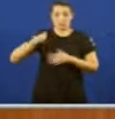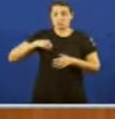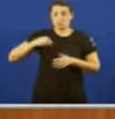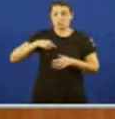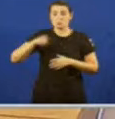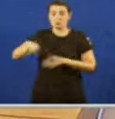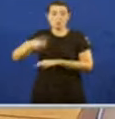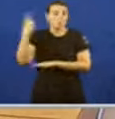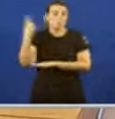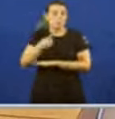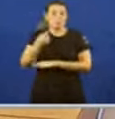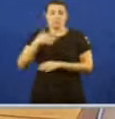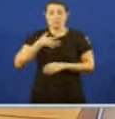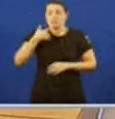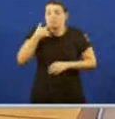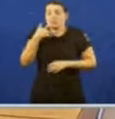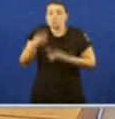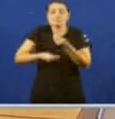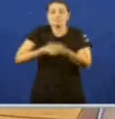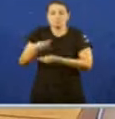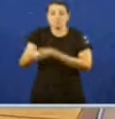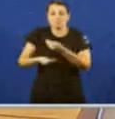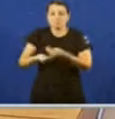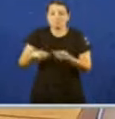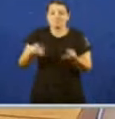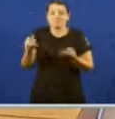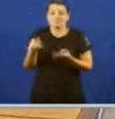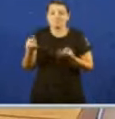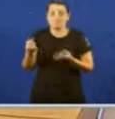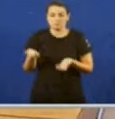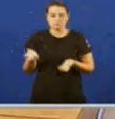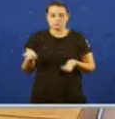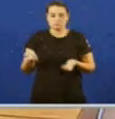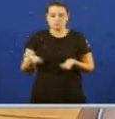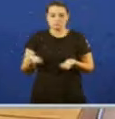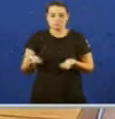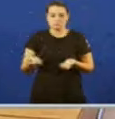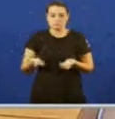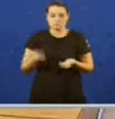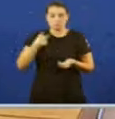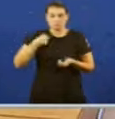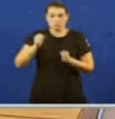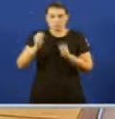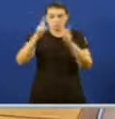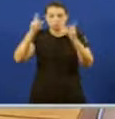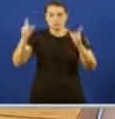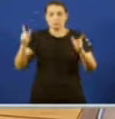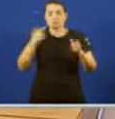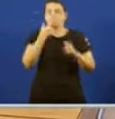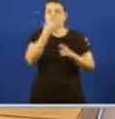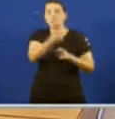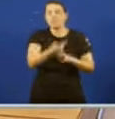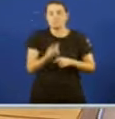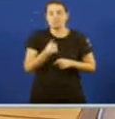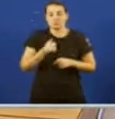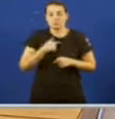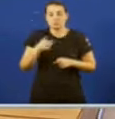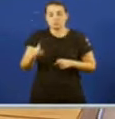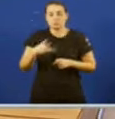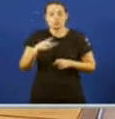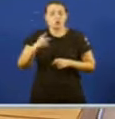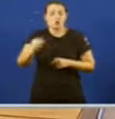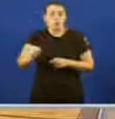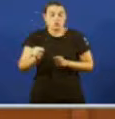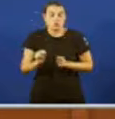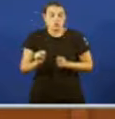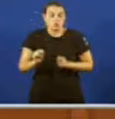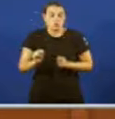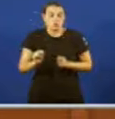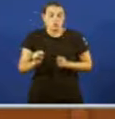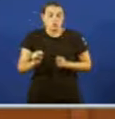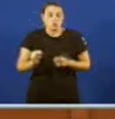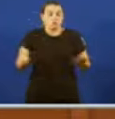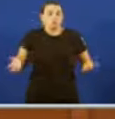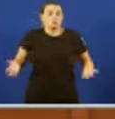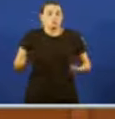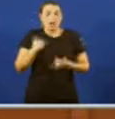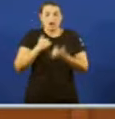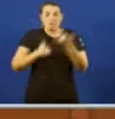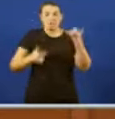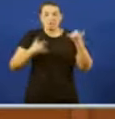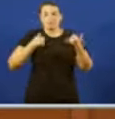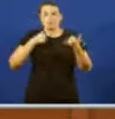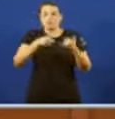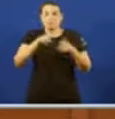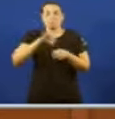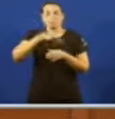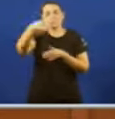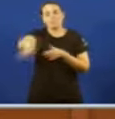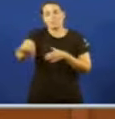o mesmo que se fixo en esta situación que estamos dando conta? Se a resposta é non Que debería de ser non Entón, cese